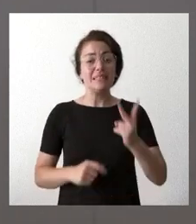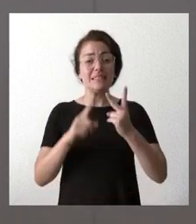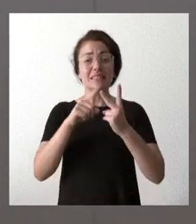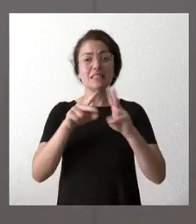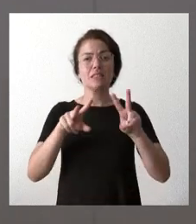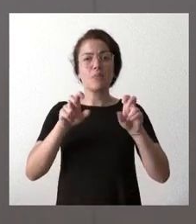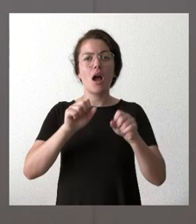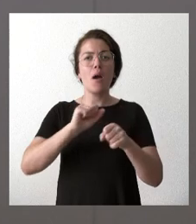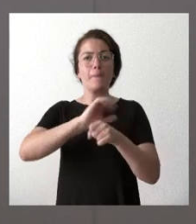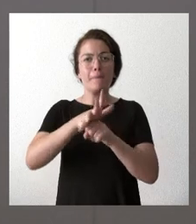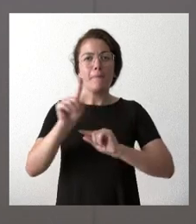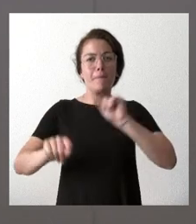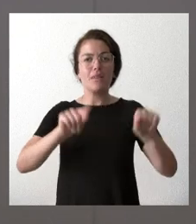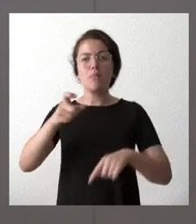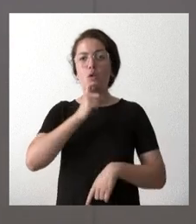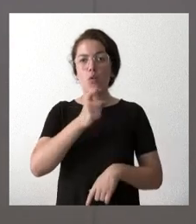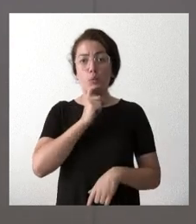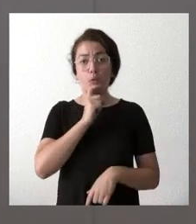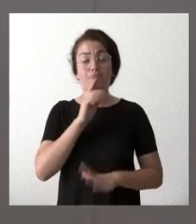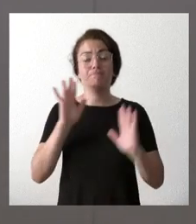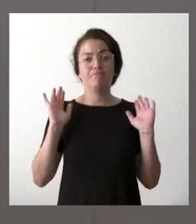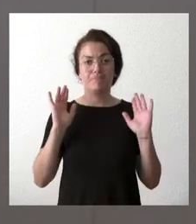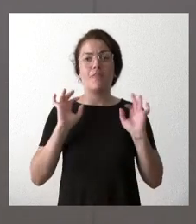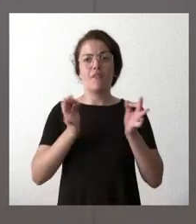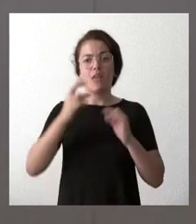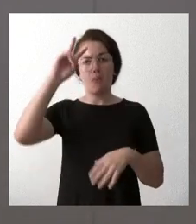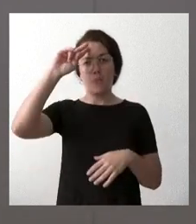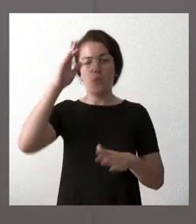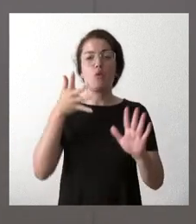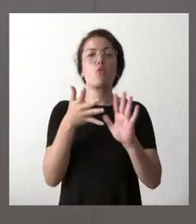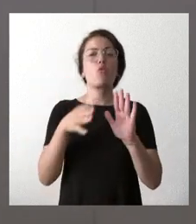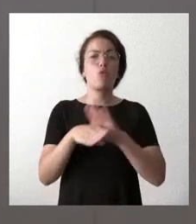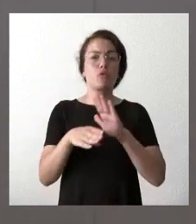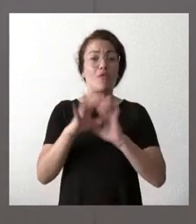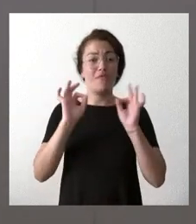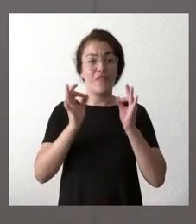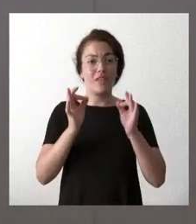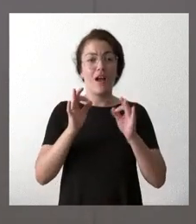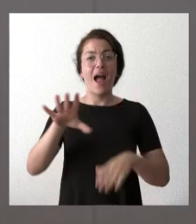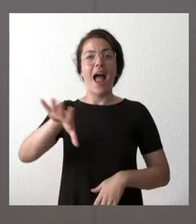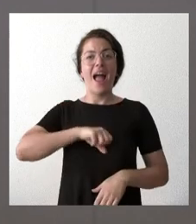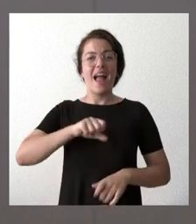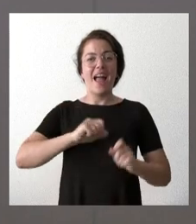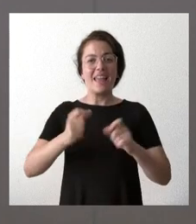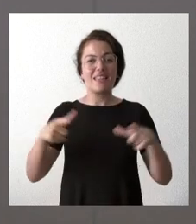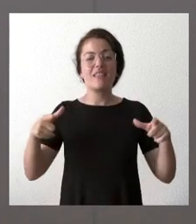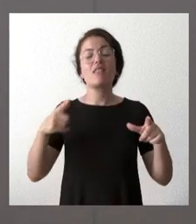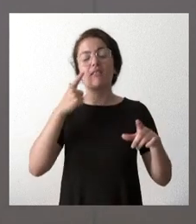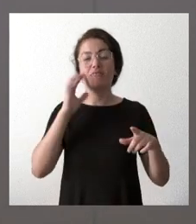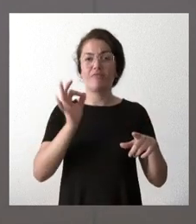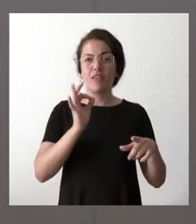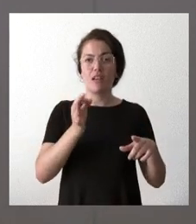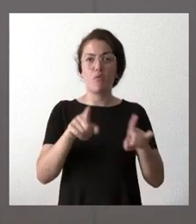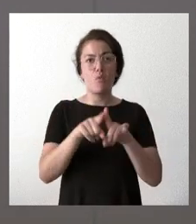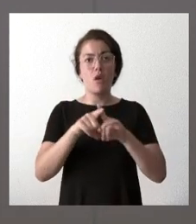bueno sigue preocupando es verdad lo que es el nivel de incidencia pues parece que ha entrado en una cierta